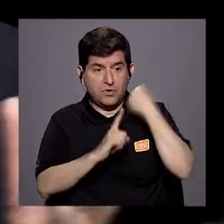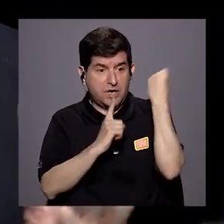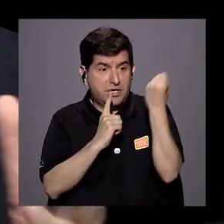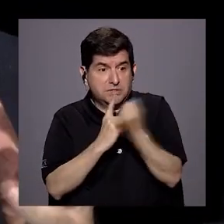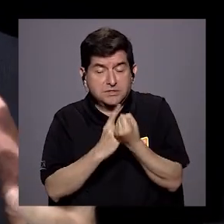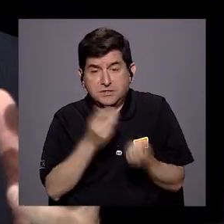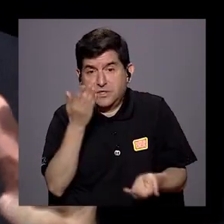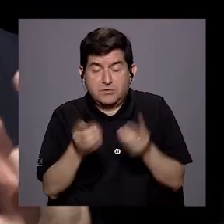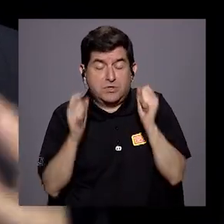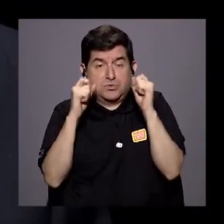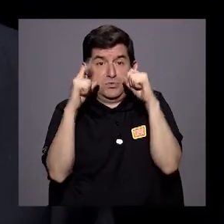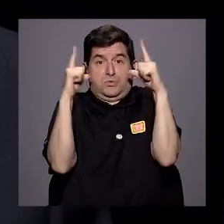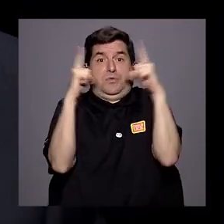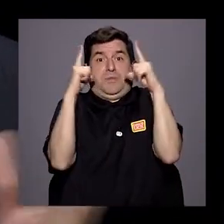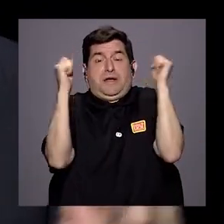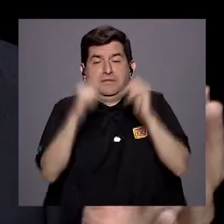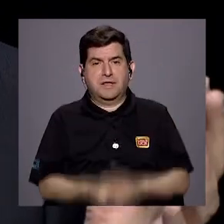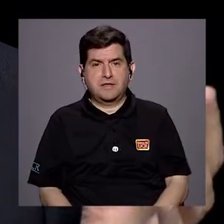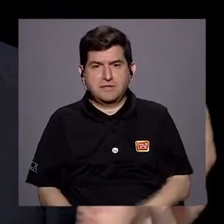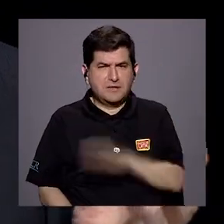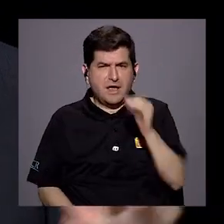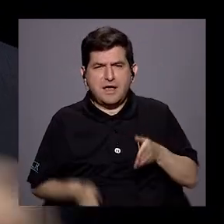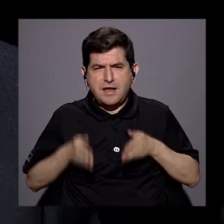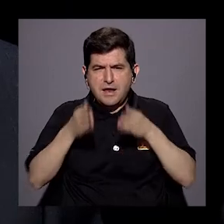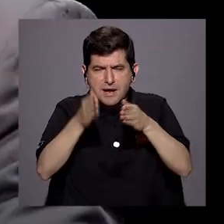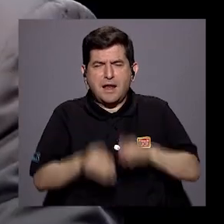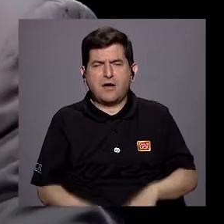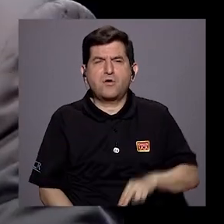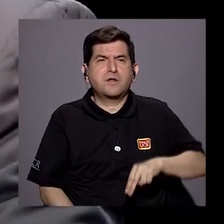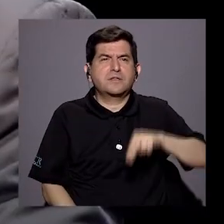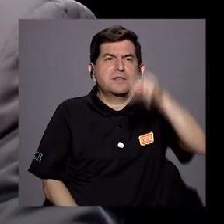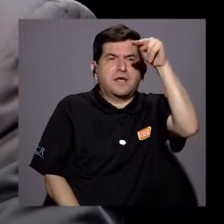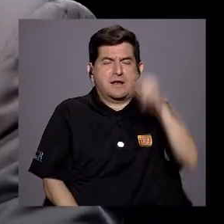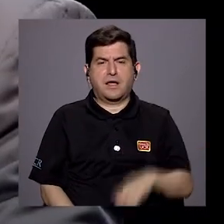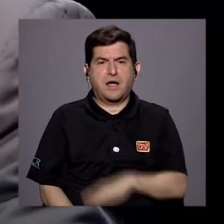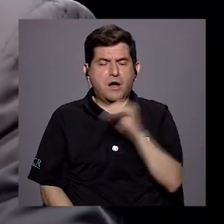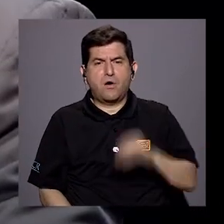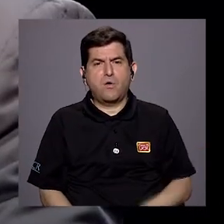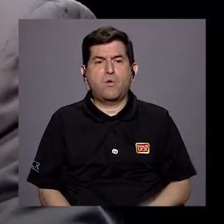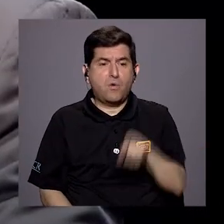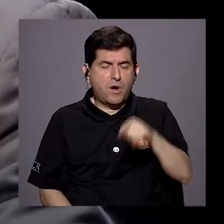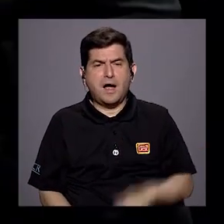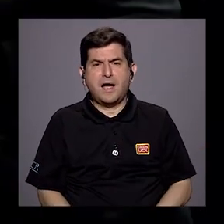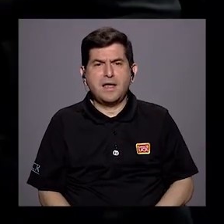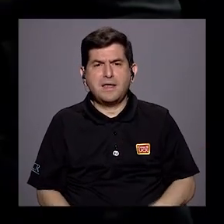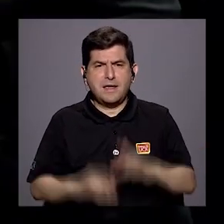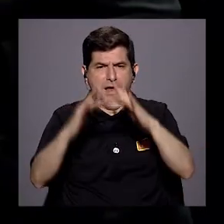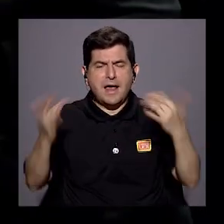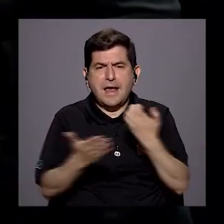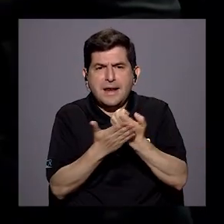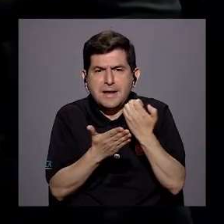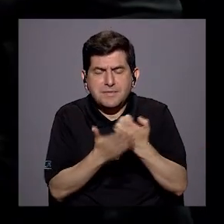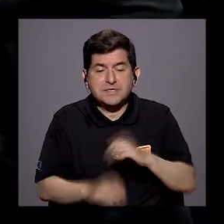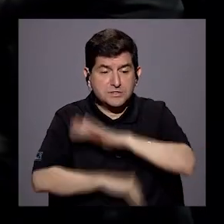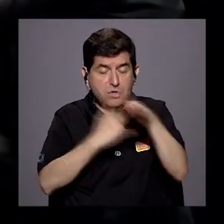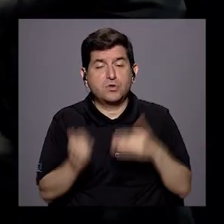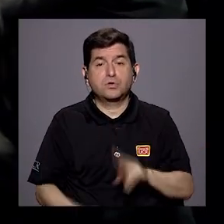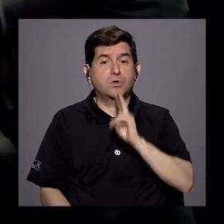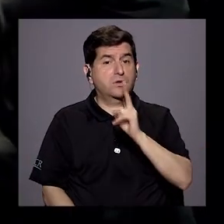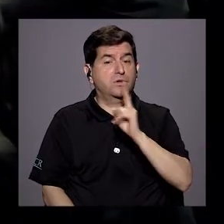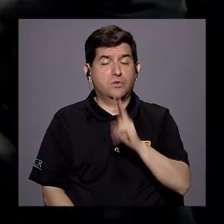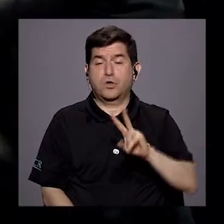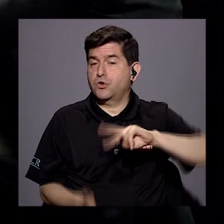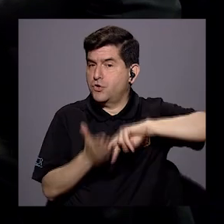Realmente impresionantes. La trocha de todo el mundo. El hueco fiscal. Salió libre, el hueco fiscal. Todas estas cosas que han pasado son realidades.